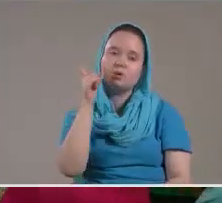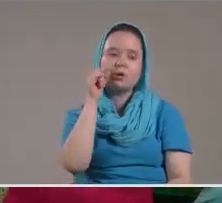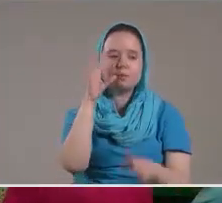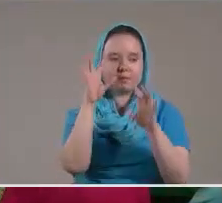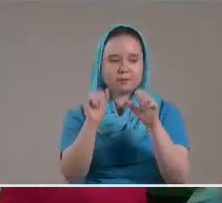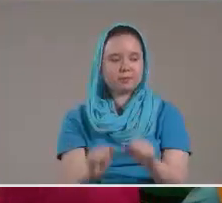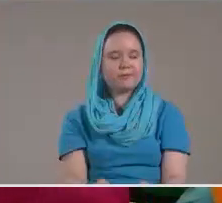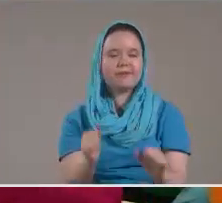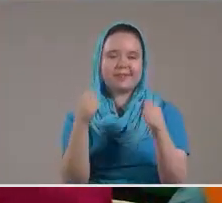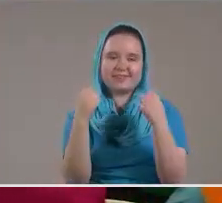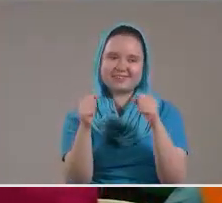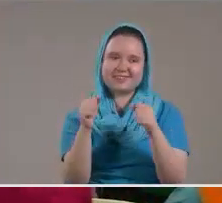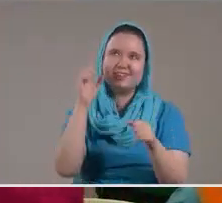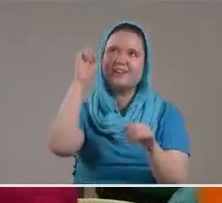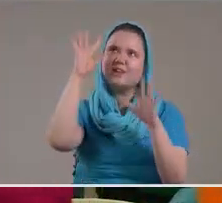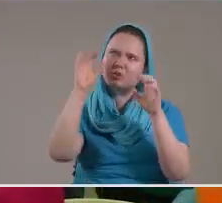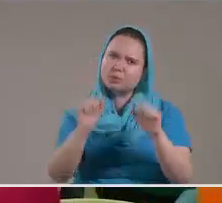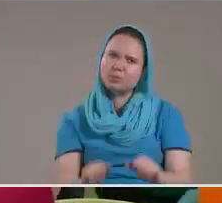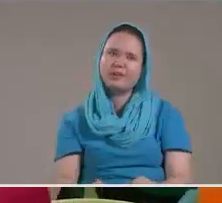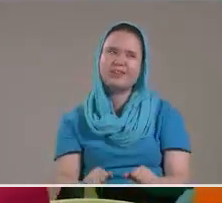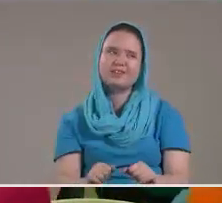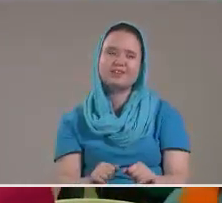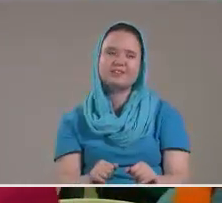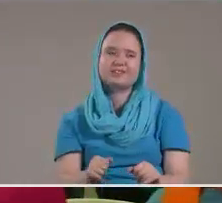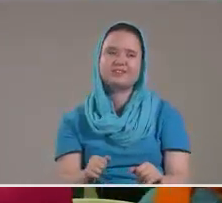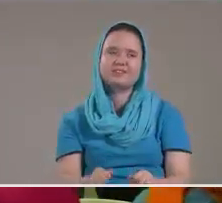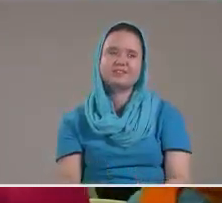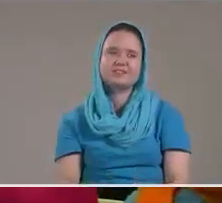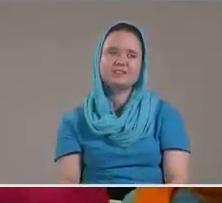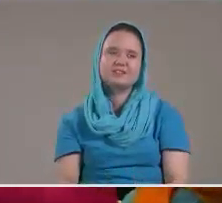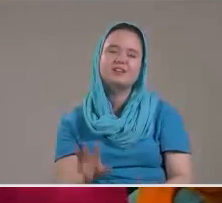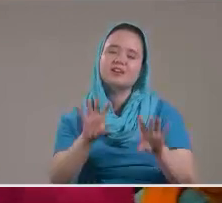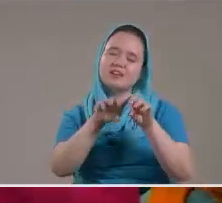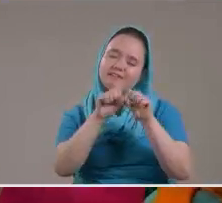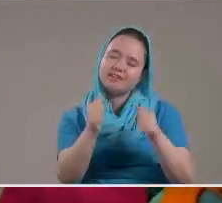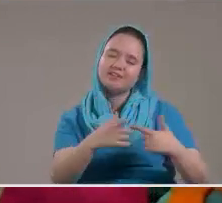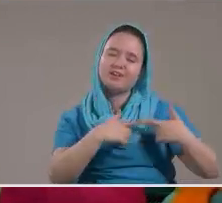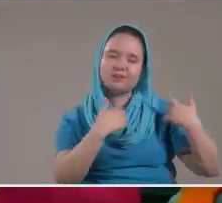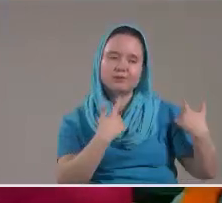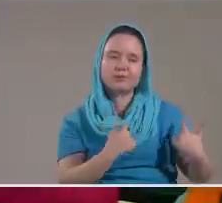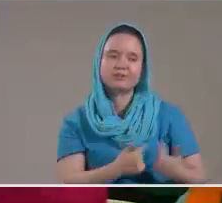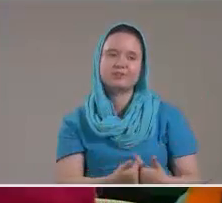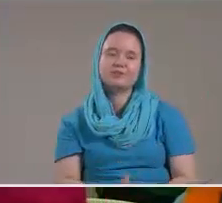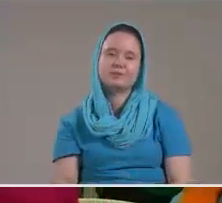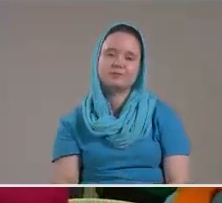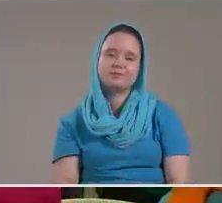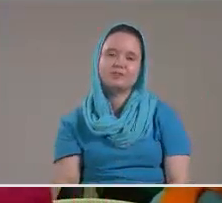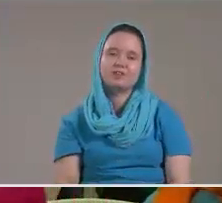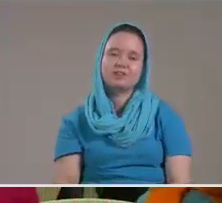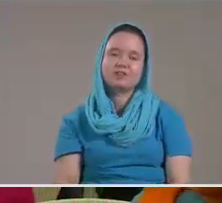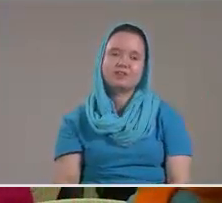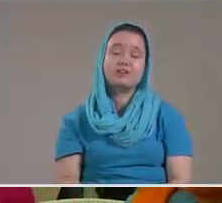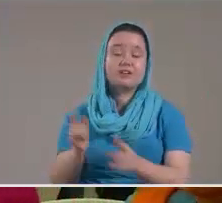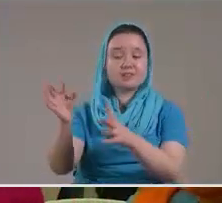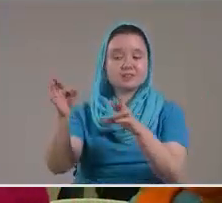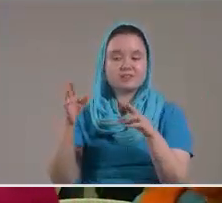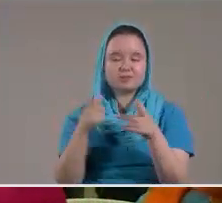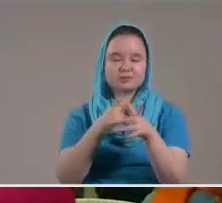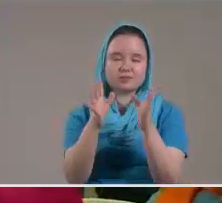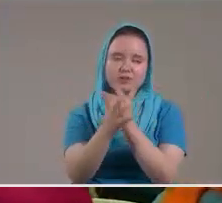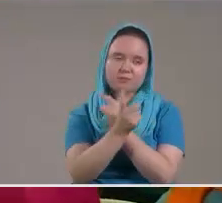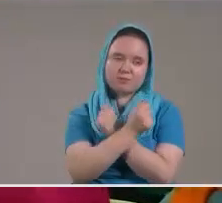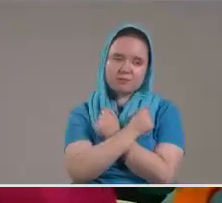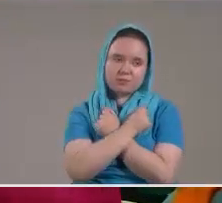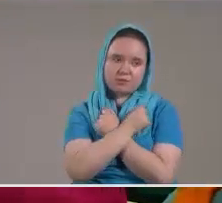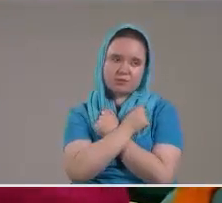puede hacer Tú lo puedes hacer Quebrantando Los corazones Recibimos Con amor Padre